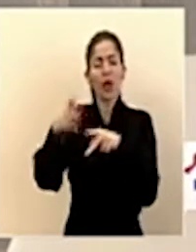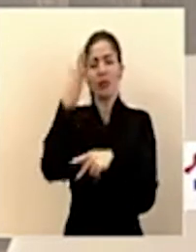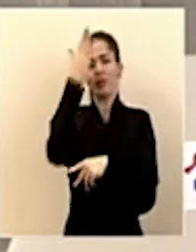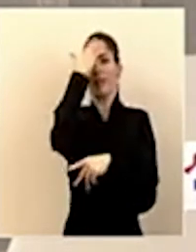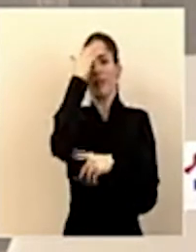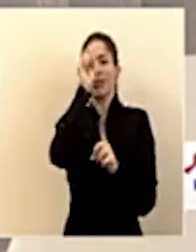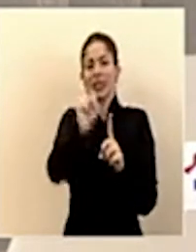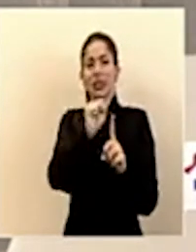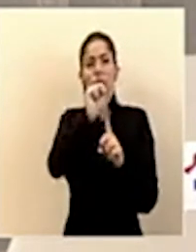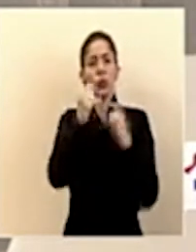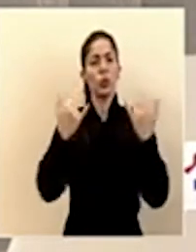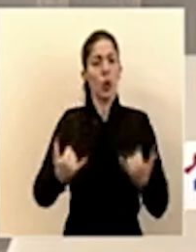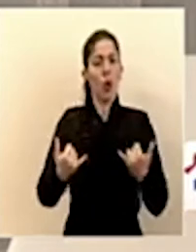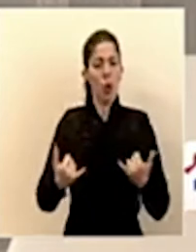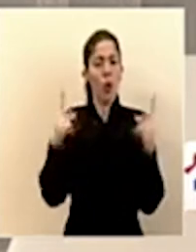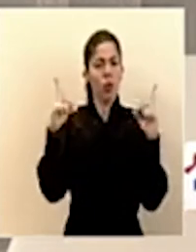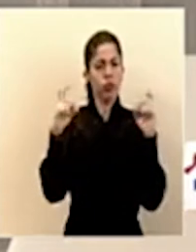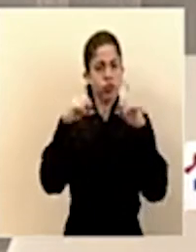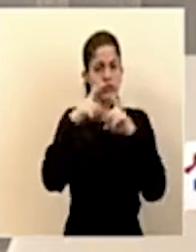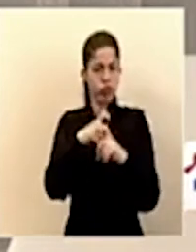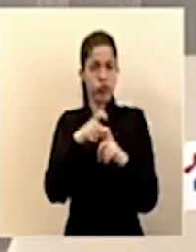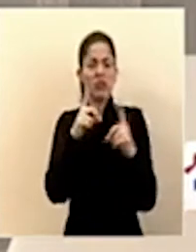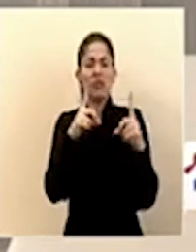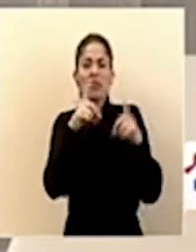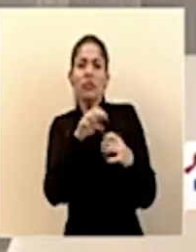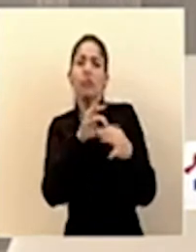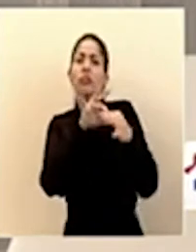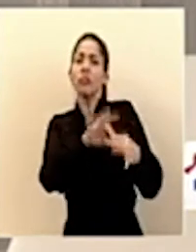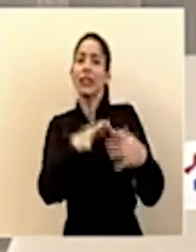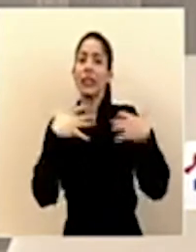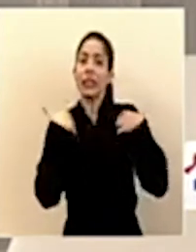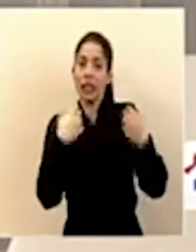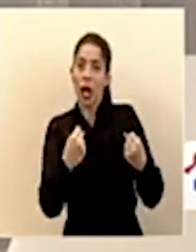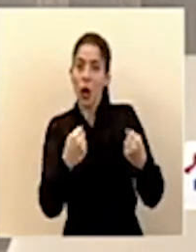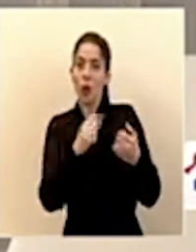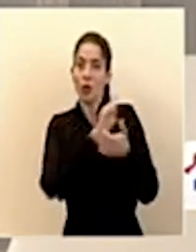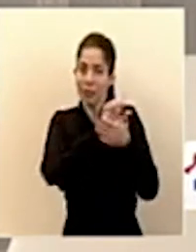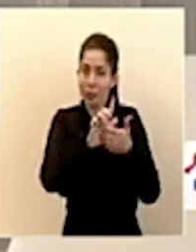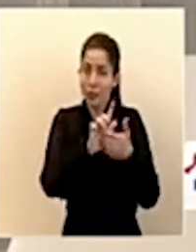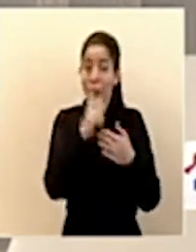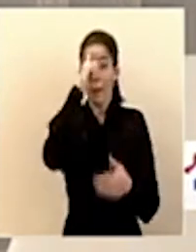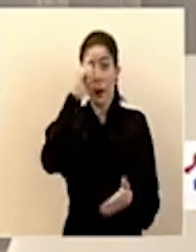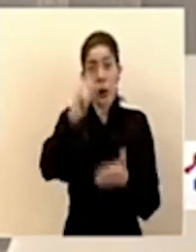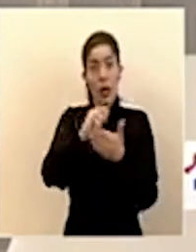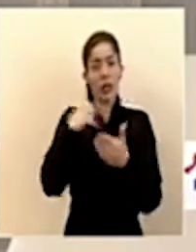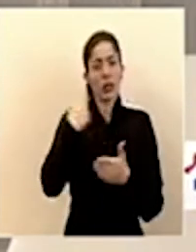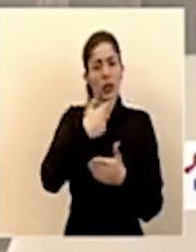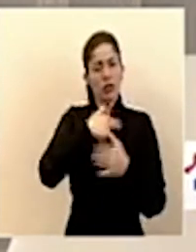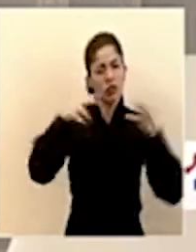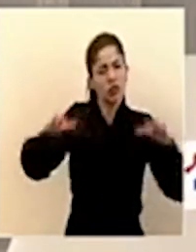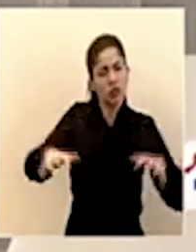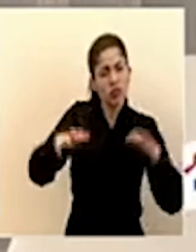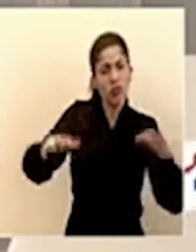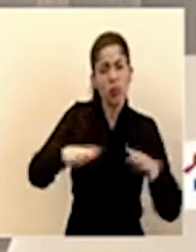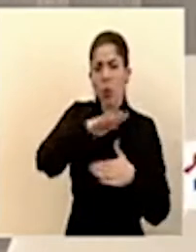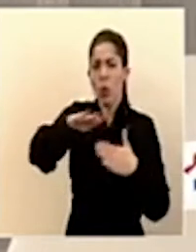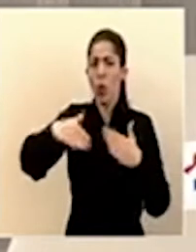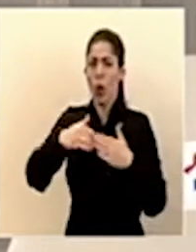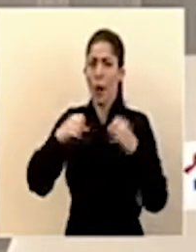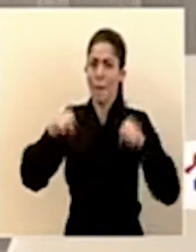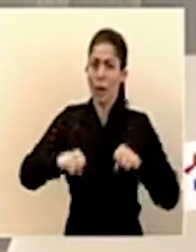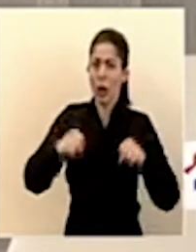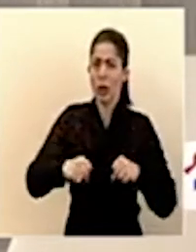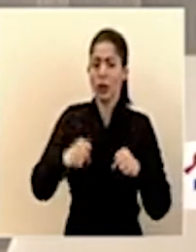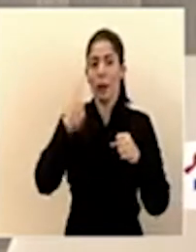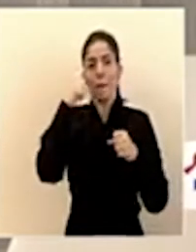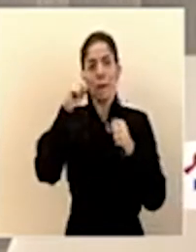compleja que representa desde el punto de vista de salud y sanitario y por eso hemos tomado todas las medidas para atenderlo de